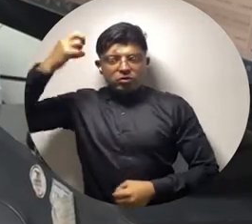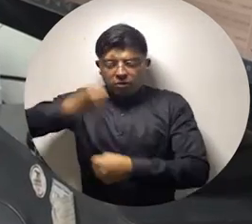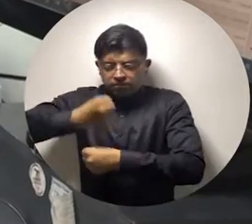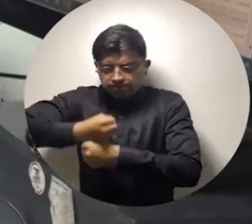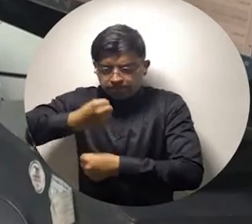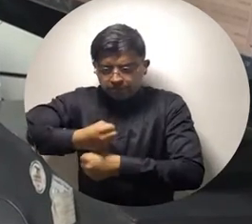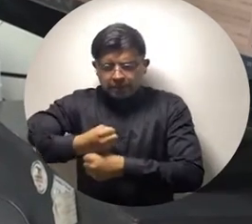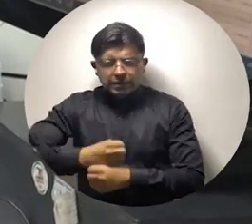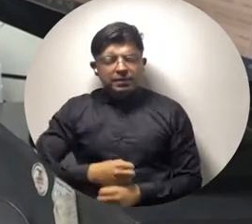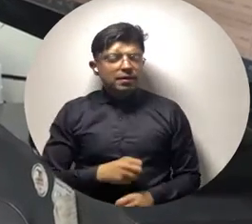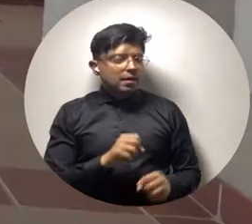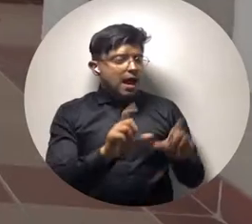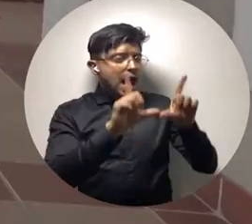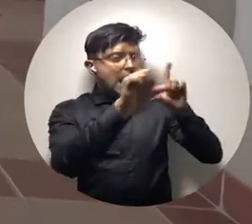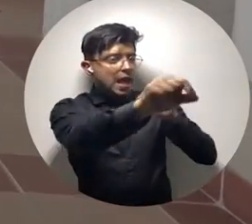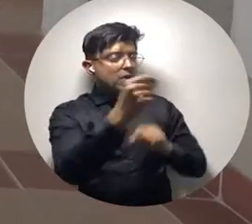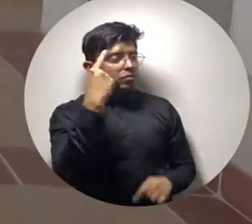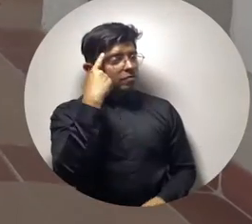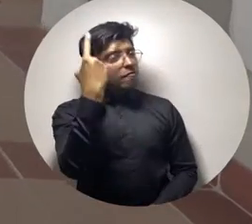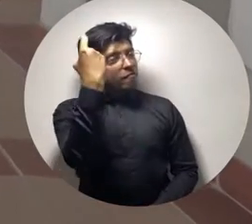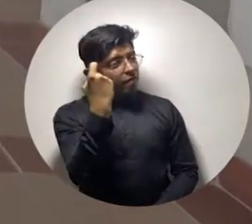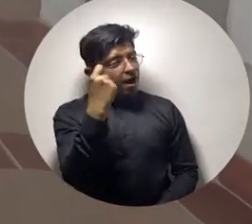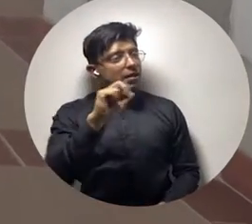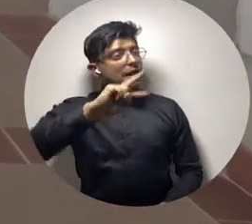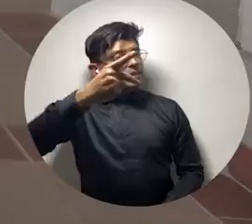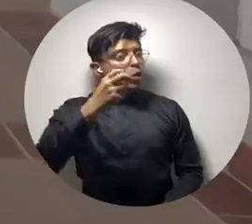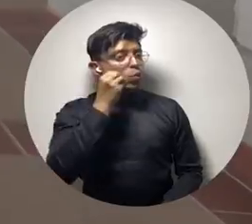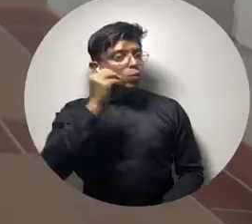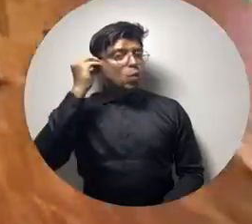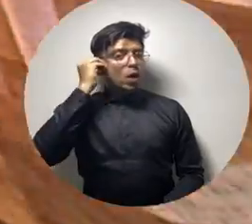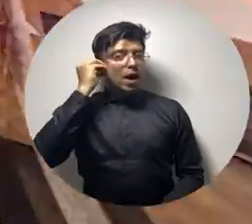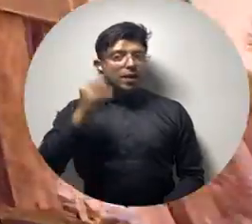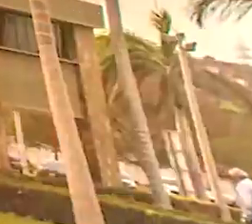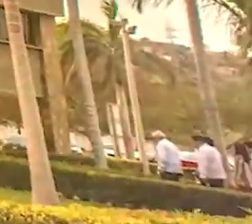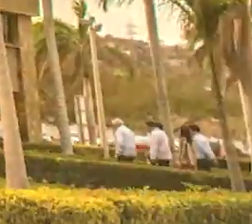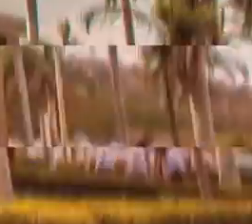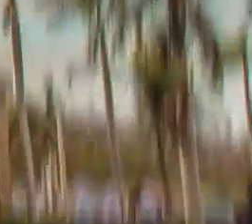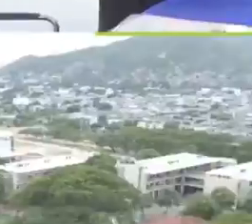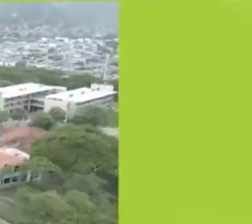que dejar de lado su ocupación y extrañar a lo lejos su segundo hogar.